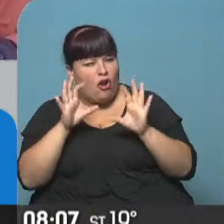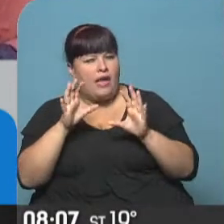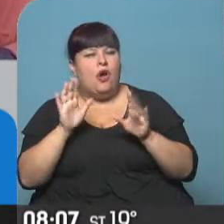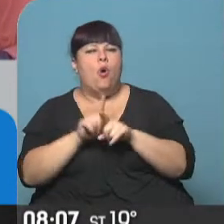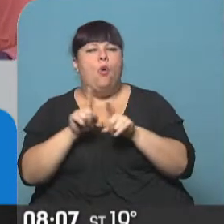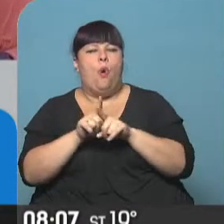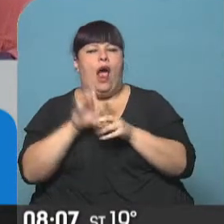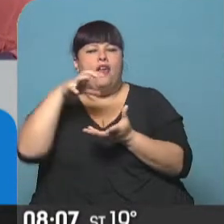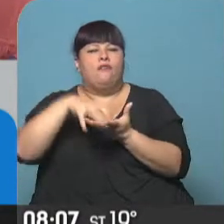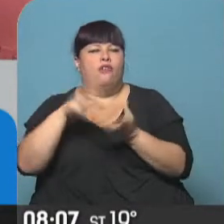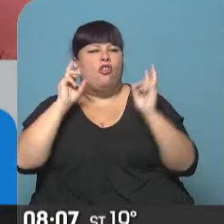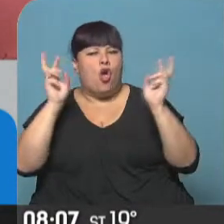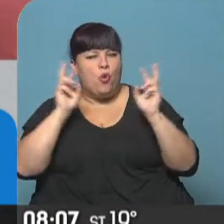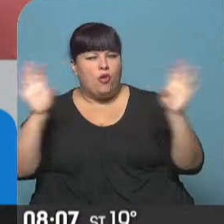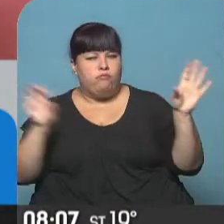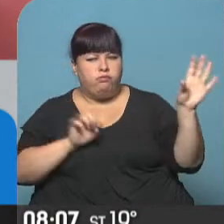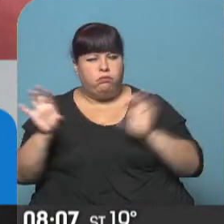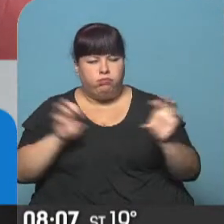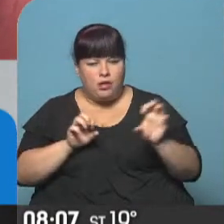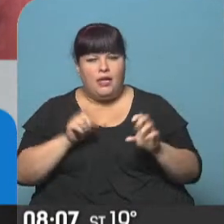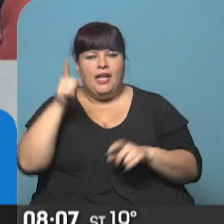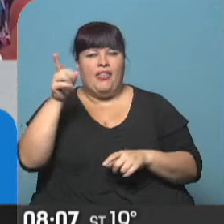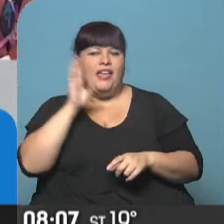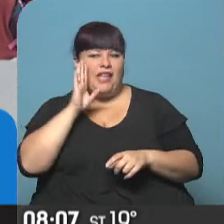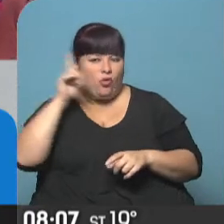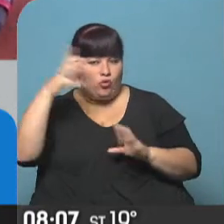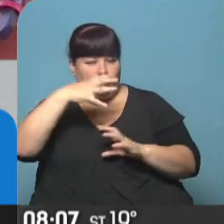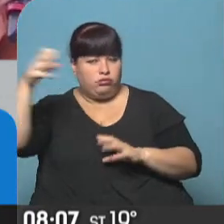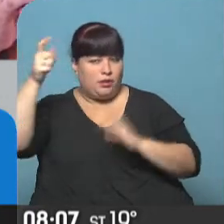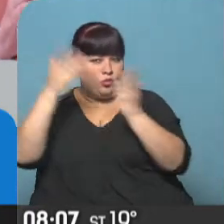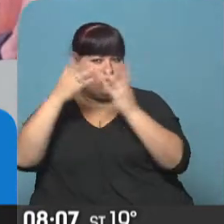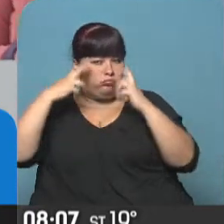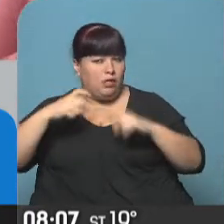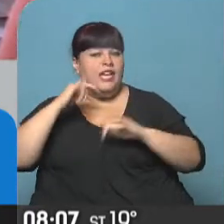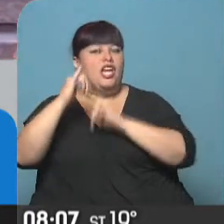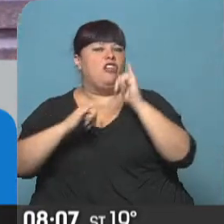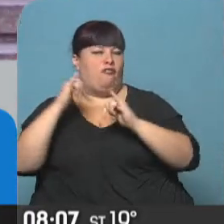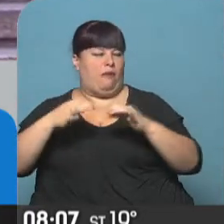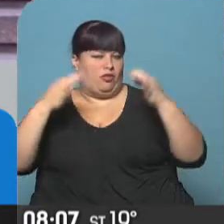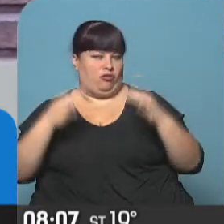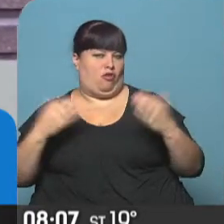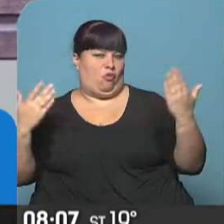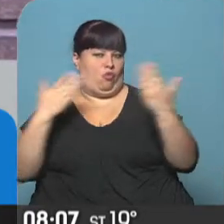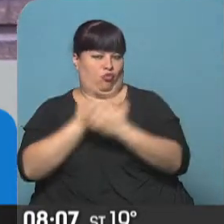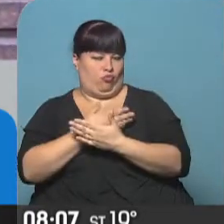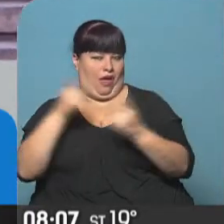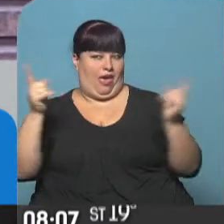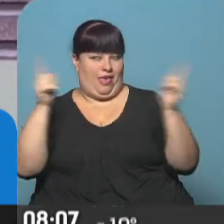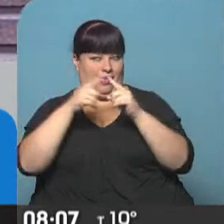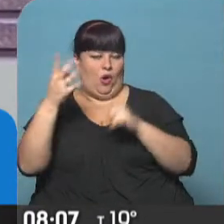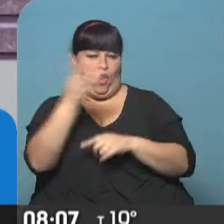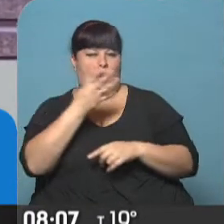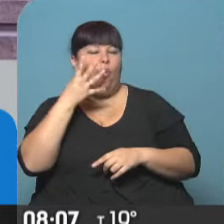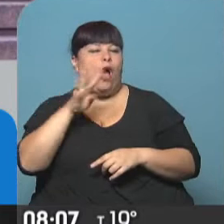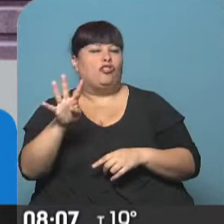una suerte de banco de ruidos sonoros en los Estados Unidos y, por supuesto, con la información absolutamente cruzada con estos 4